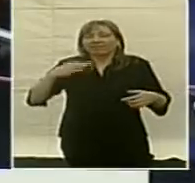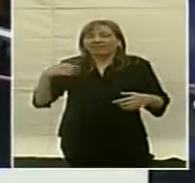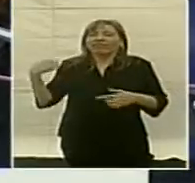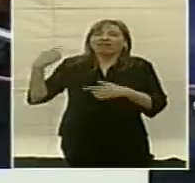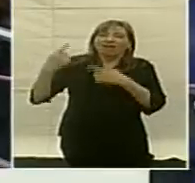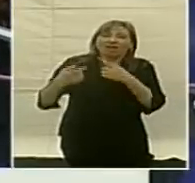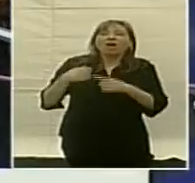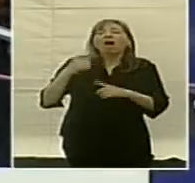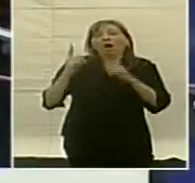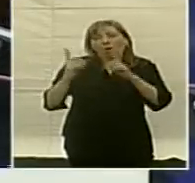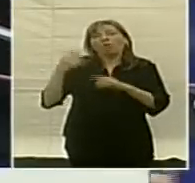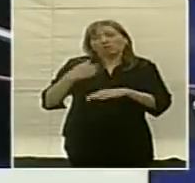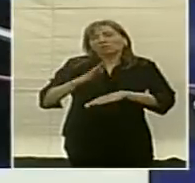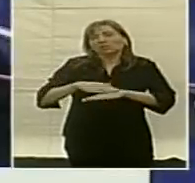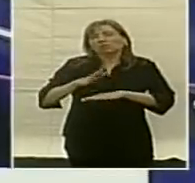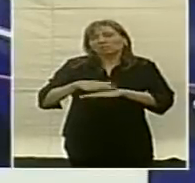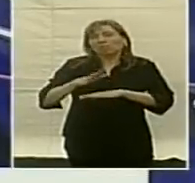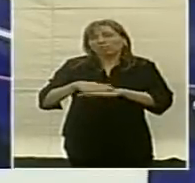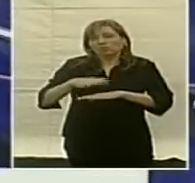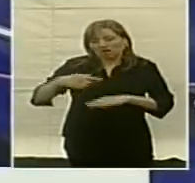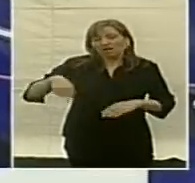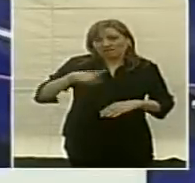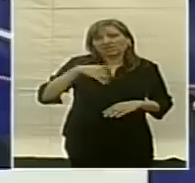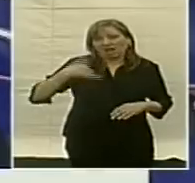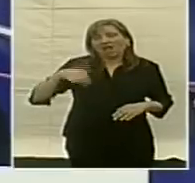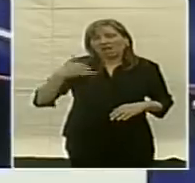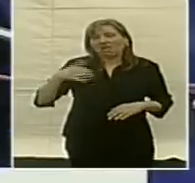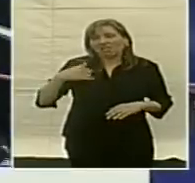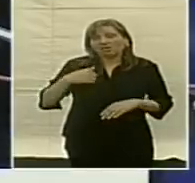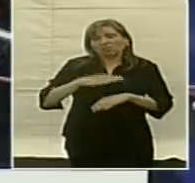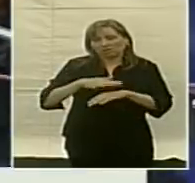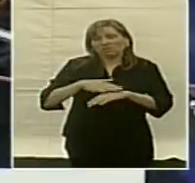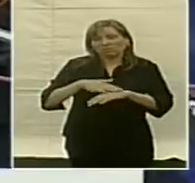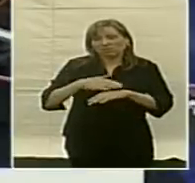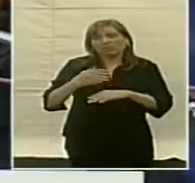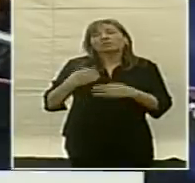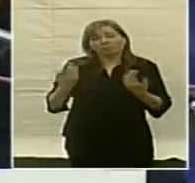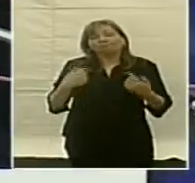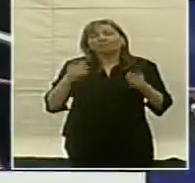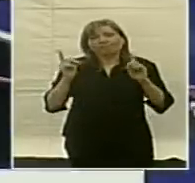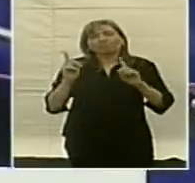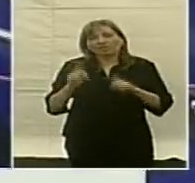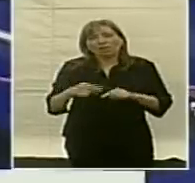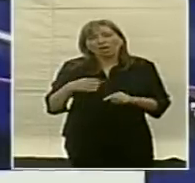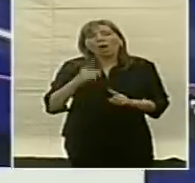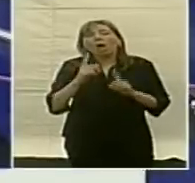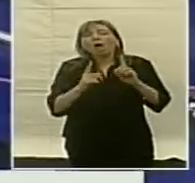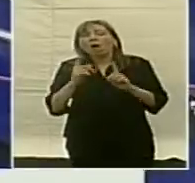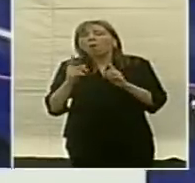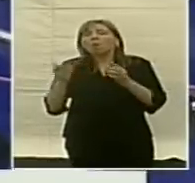responsabilidad, hemos tenido responsabilidad nosotros los argentinos, pero también creo que tal vez a alguno